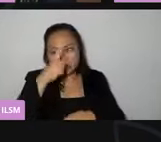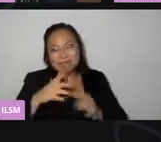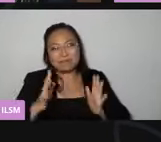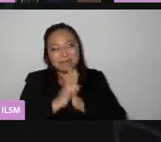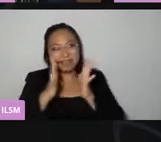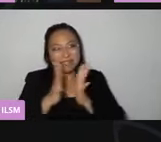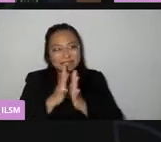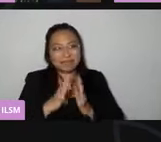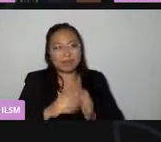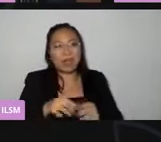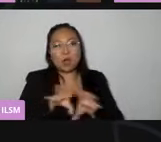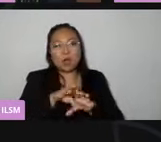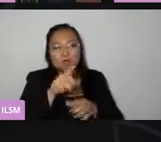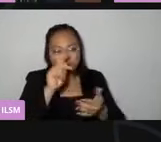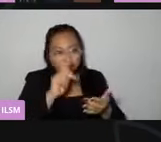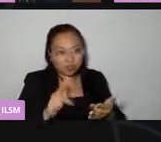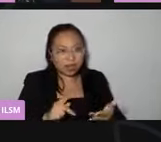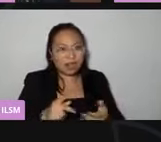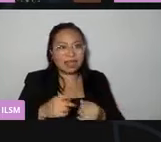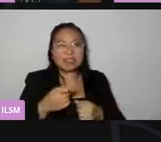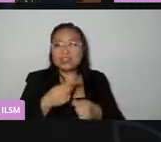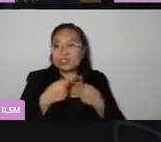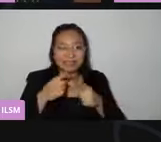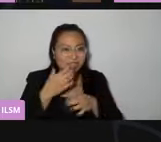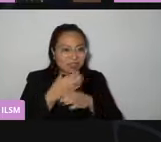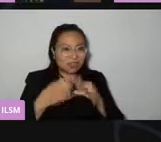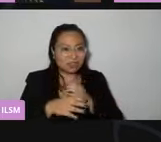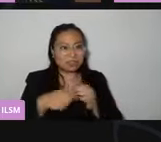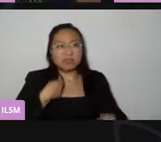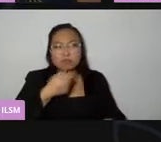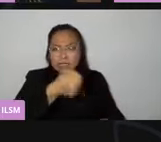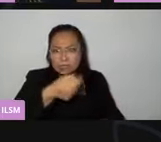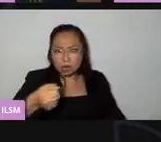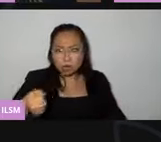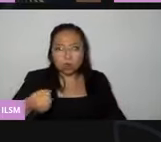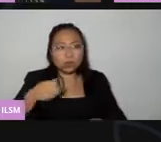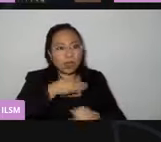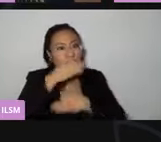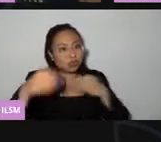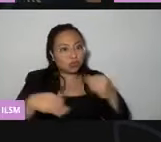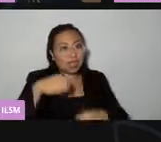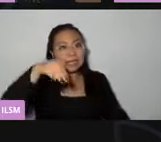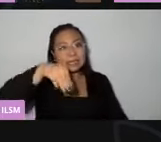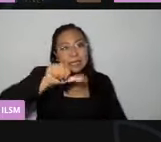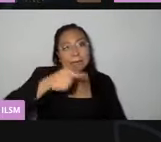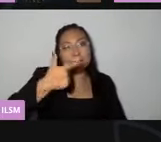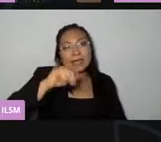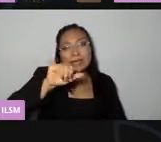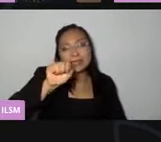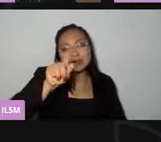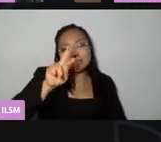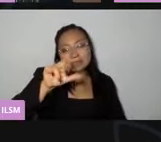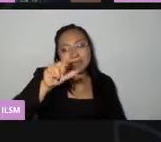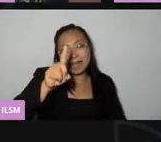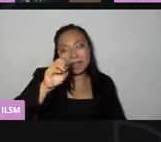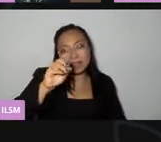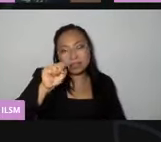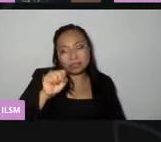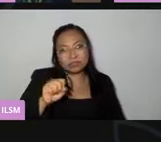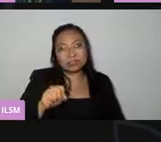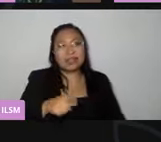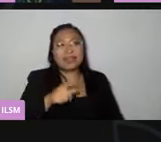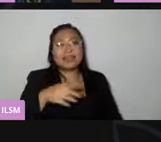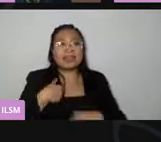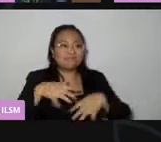llevar sobre este tema. Un saludo muy grande por parte de todas las magistradas, por las magistradas y magistrados que integran el pleno de este tribunal,